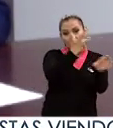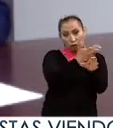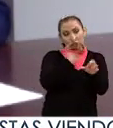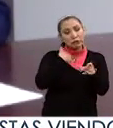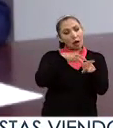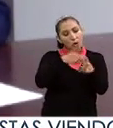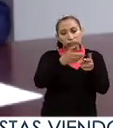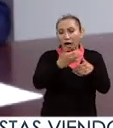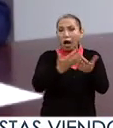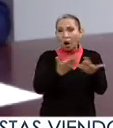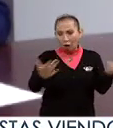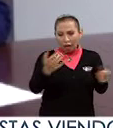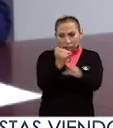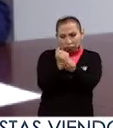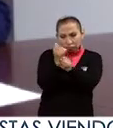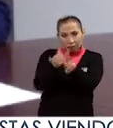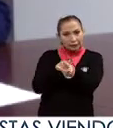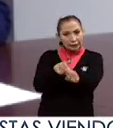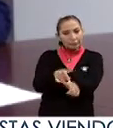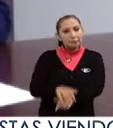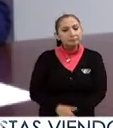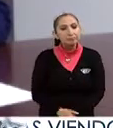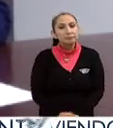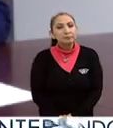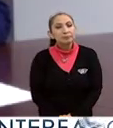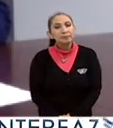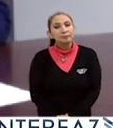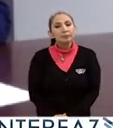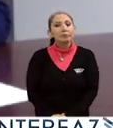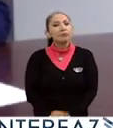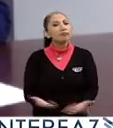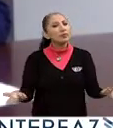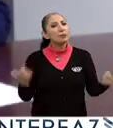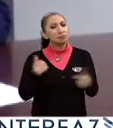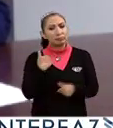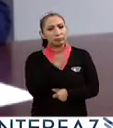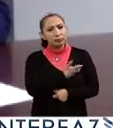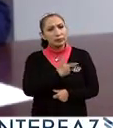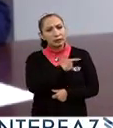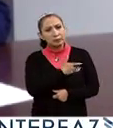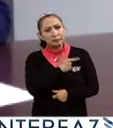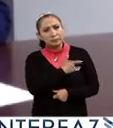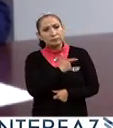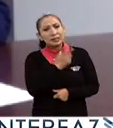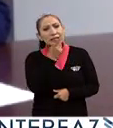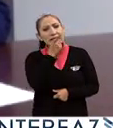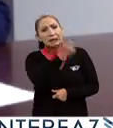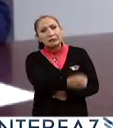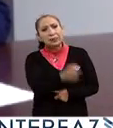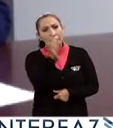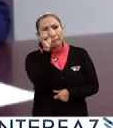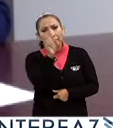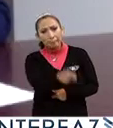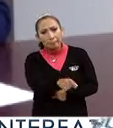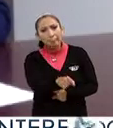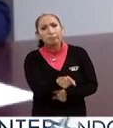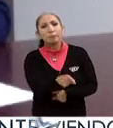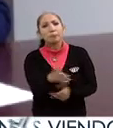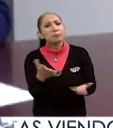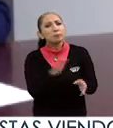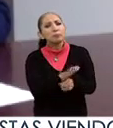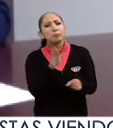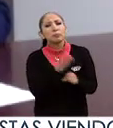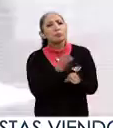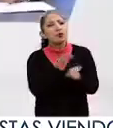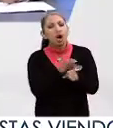he mantenido hasta hasta hoy en día. Y me gustaría comentarle precisamente cuáles